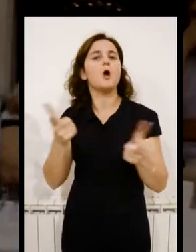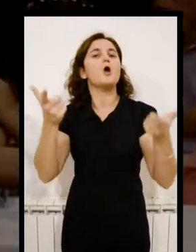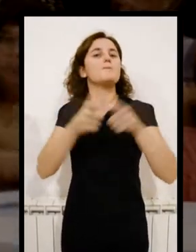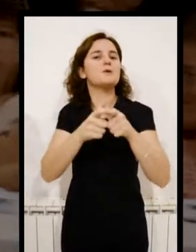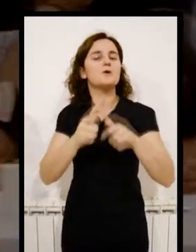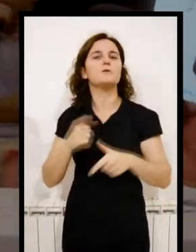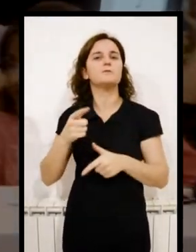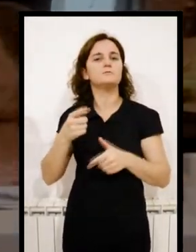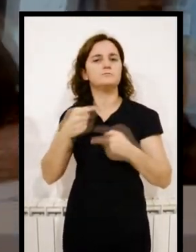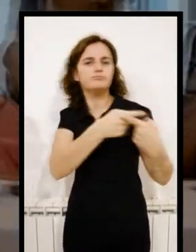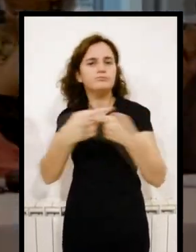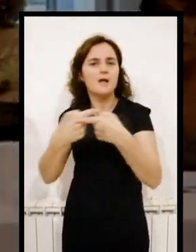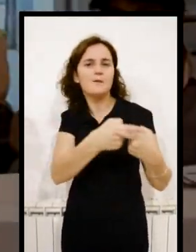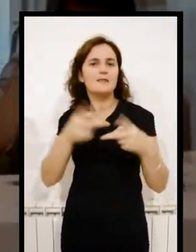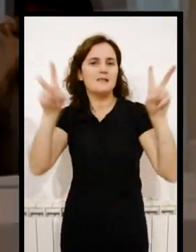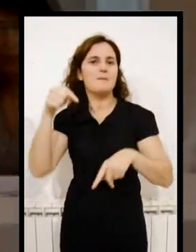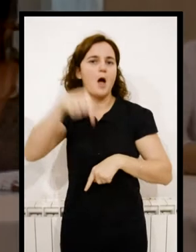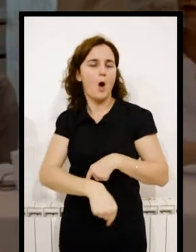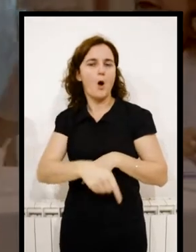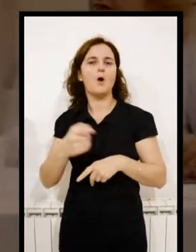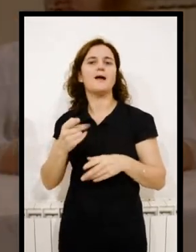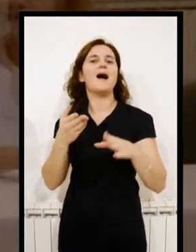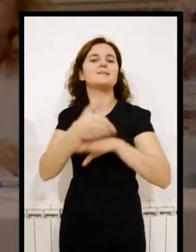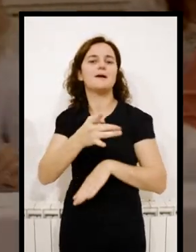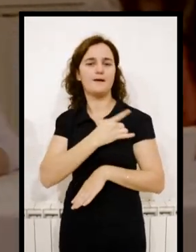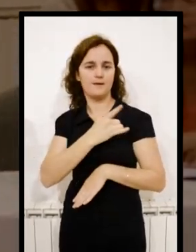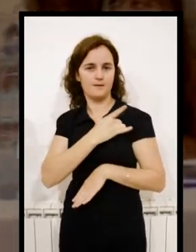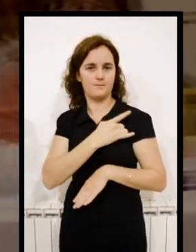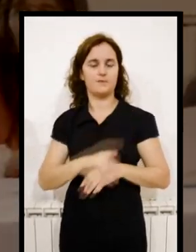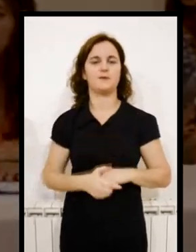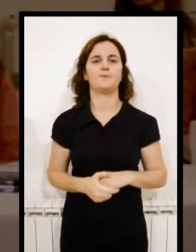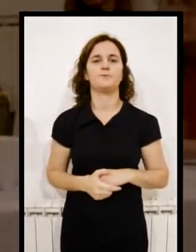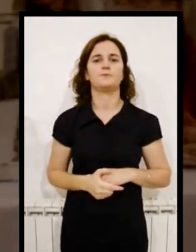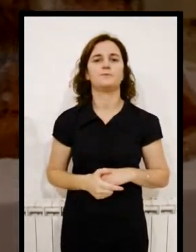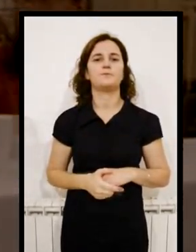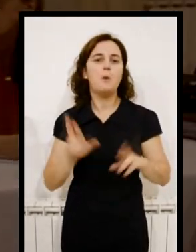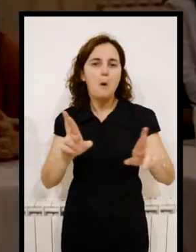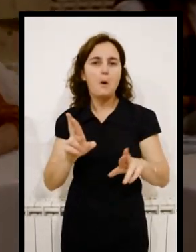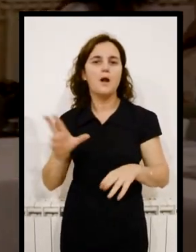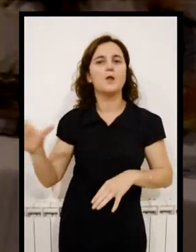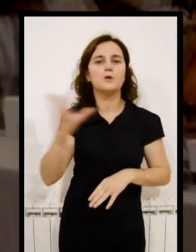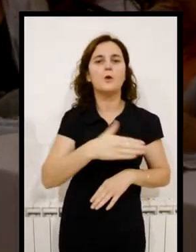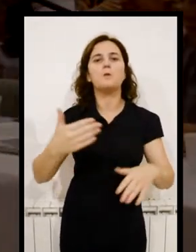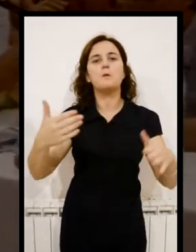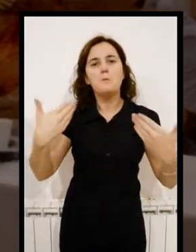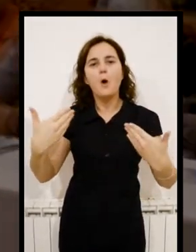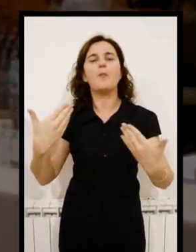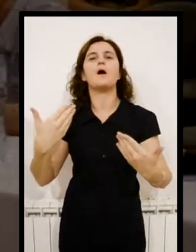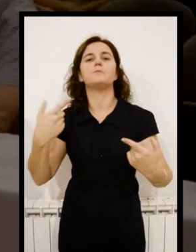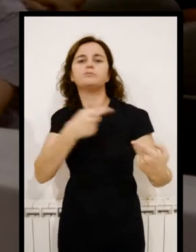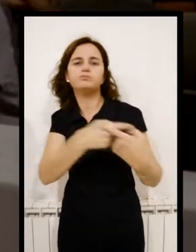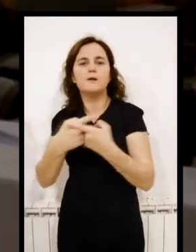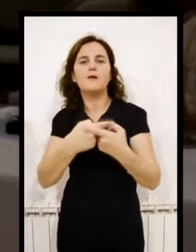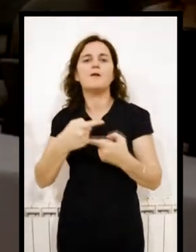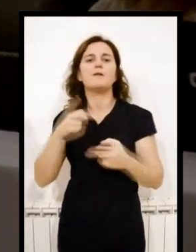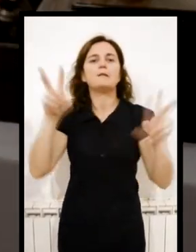tenga un fuerte debate respecto del tema que nos convoca hoy, que es accesibilidad académica. Esperamos que todos podamos poner sobre la mesa aquellas